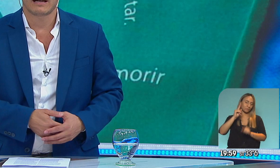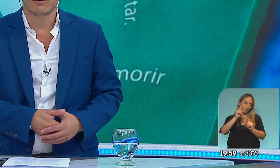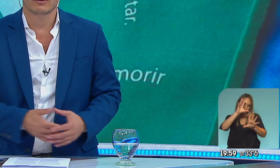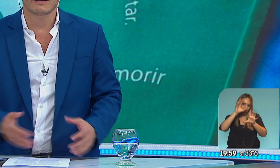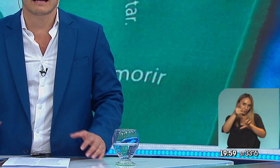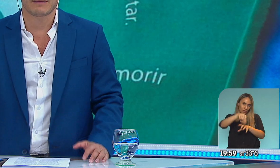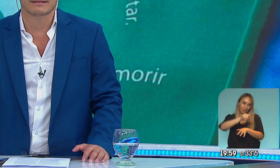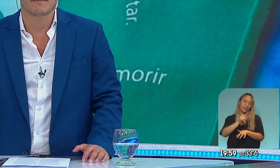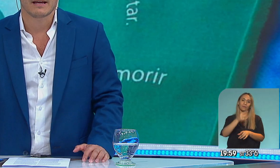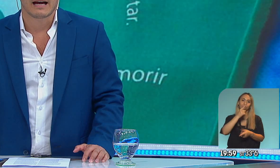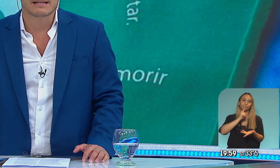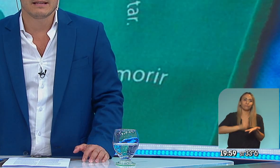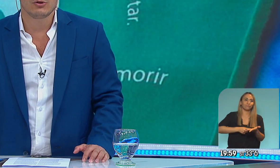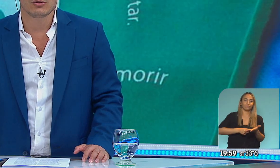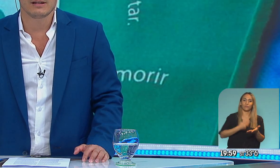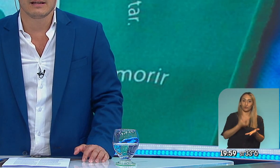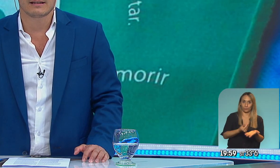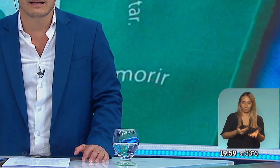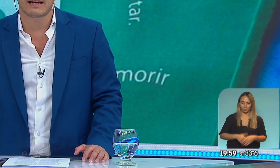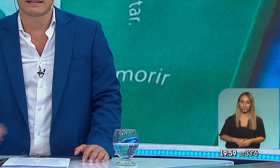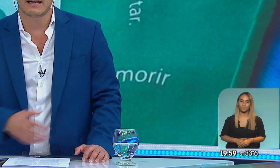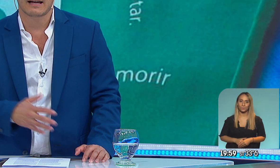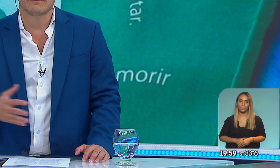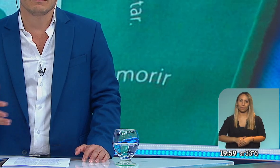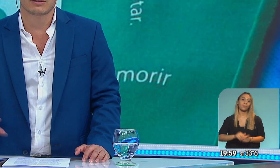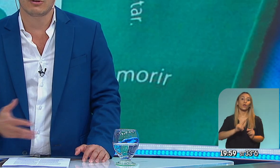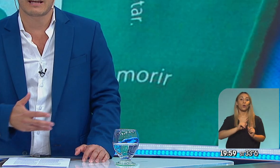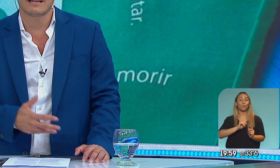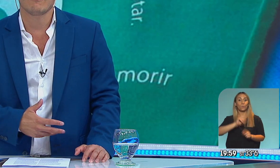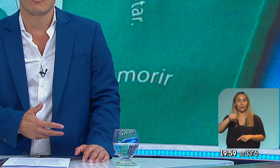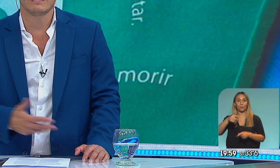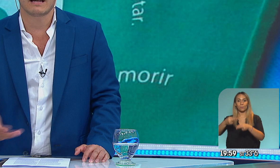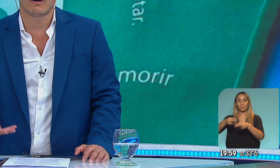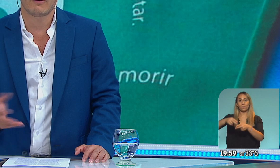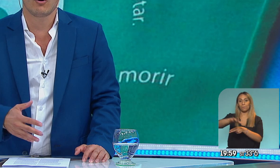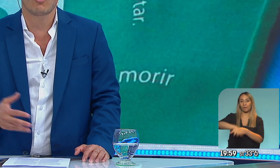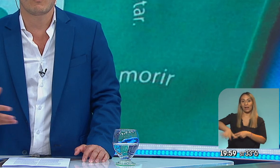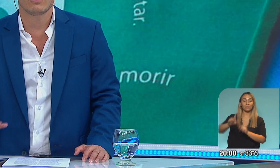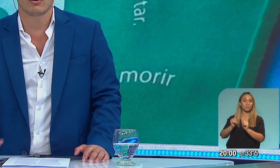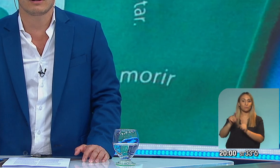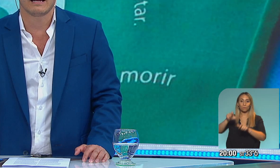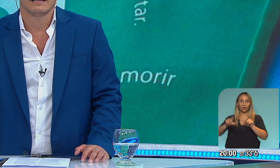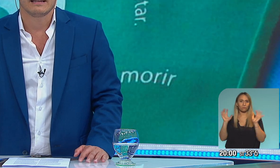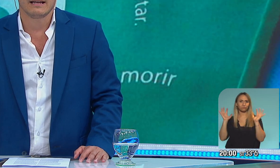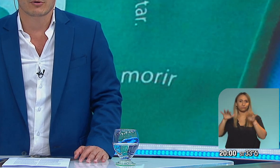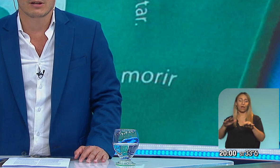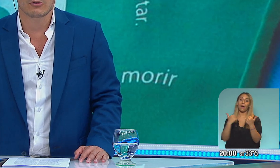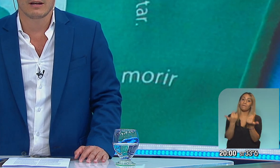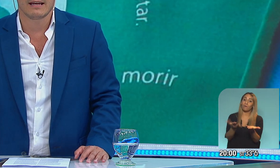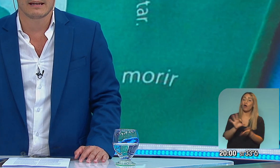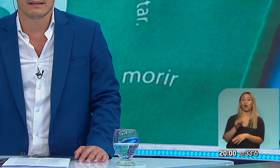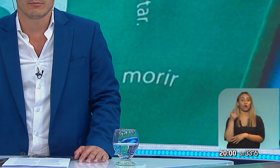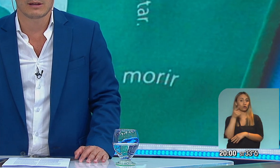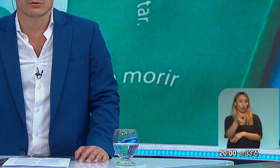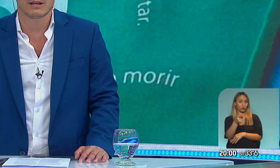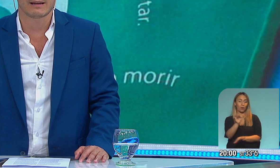Vamos a volver otra vez a la plaza, allí donde están aquellas personas que se han movilizado a favor o en contra del proyecto